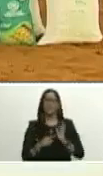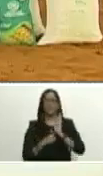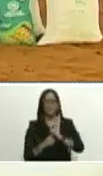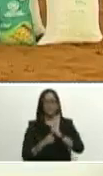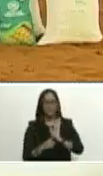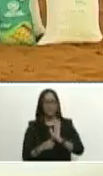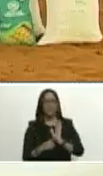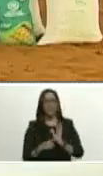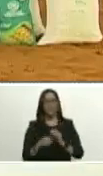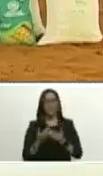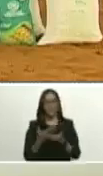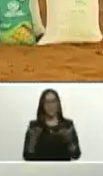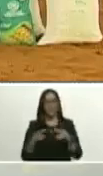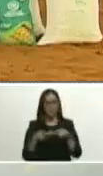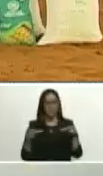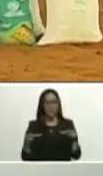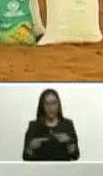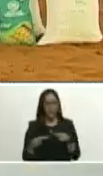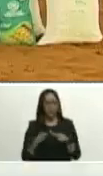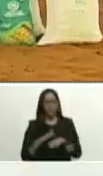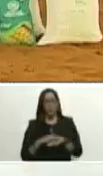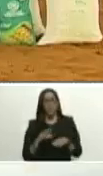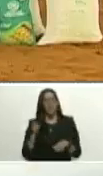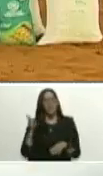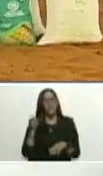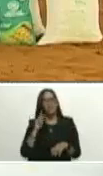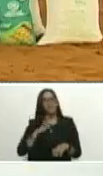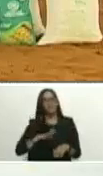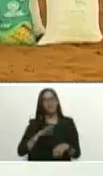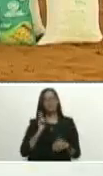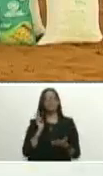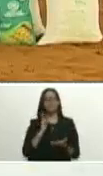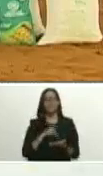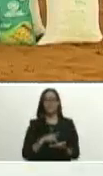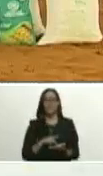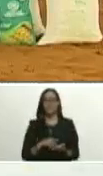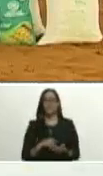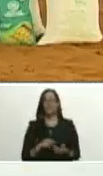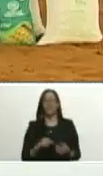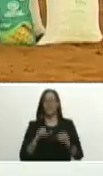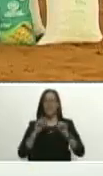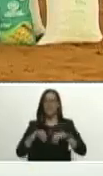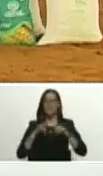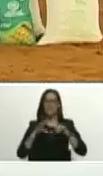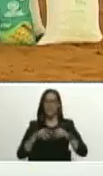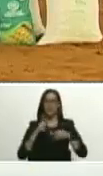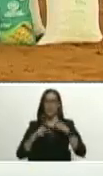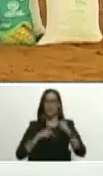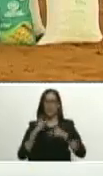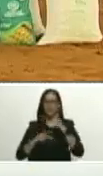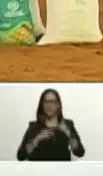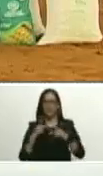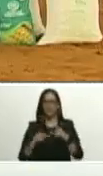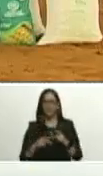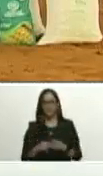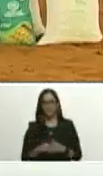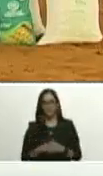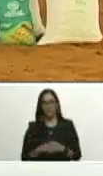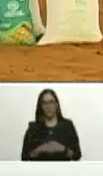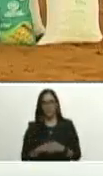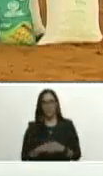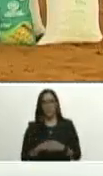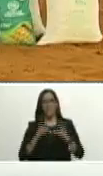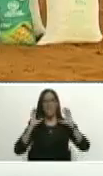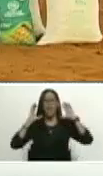de esta finca porque ellos están también en la siembra y cosecha siembra y cosecha del